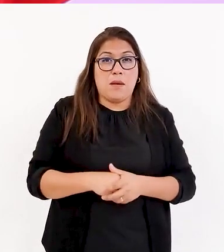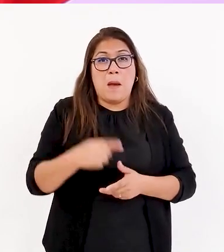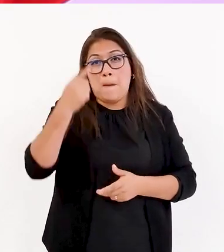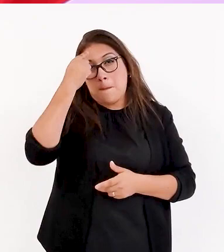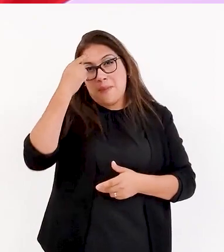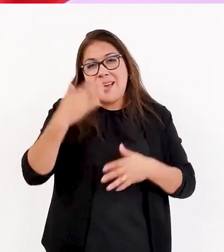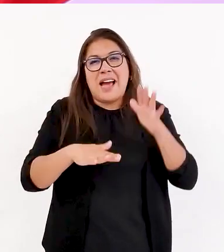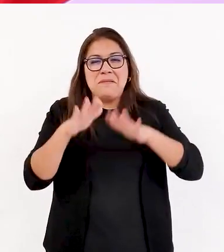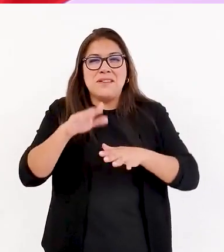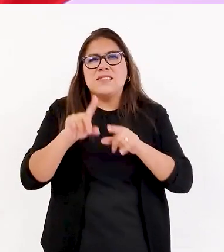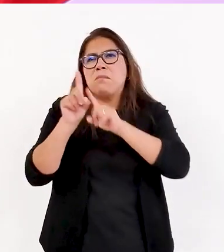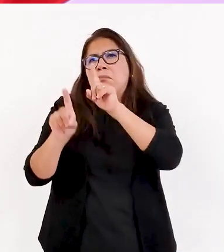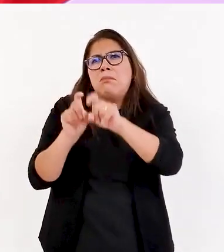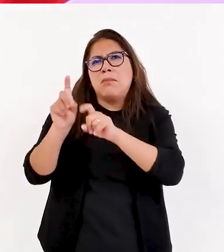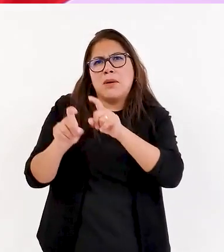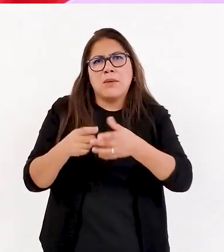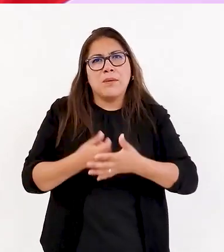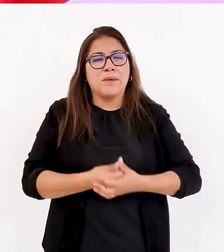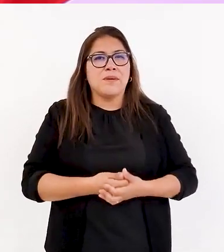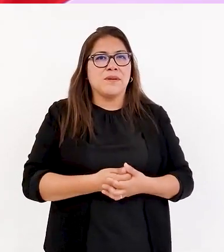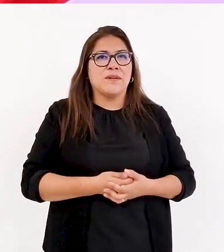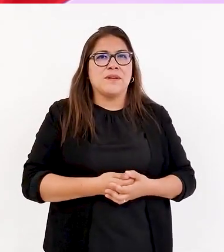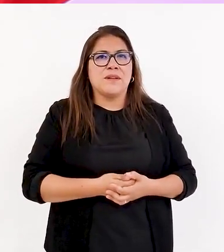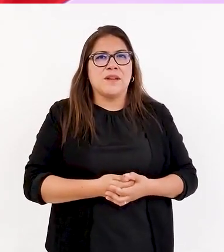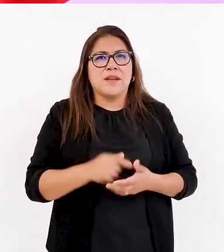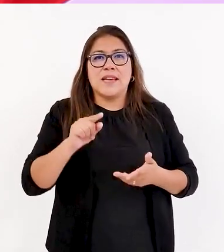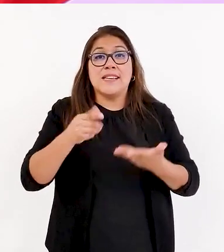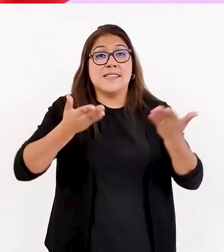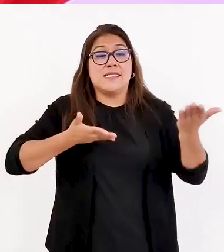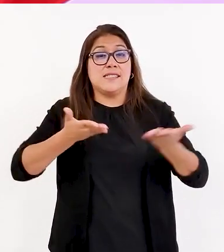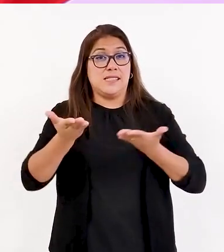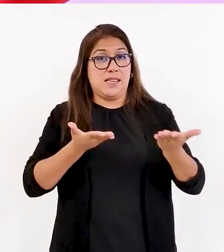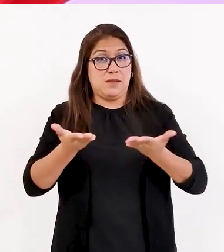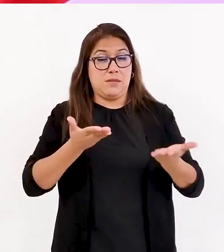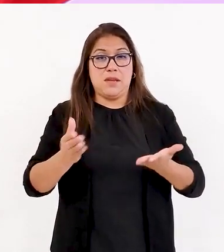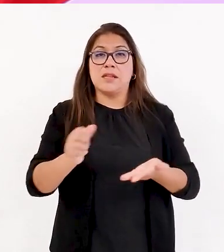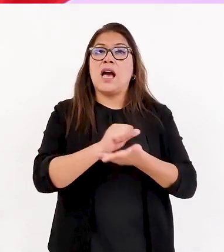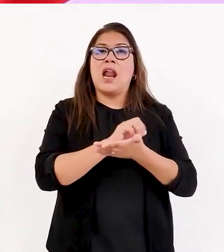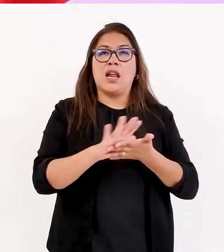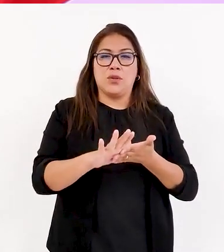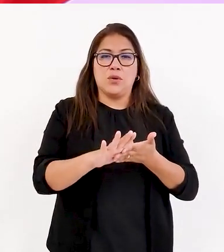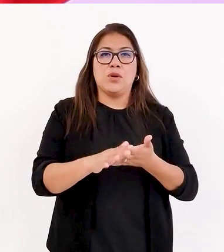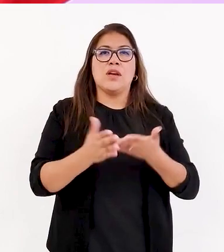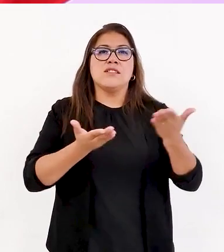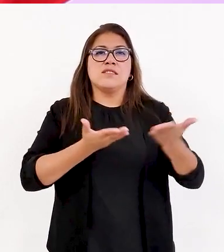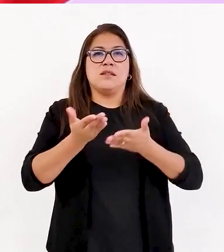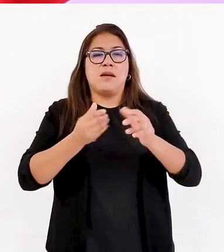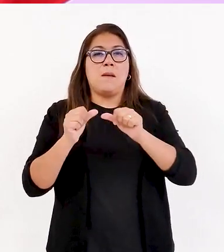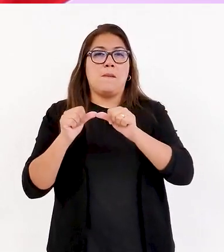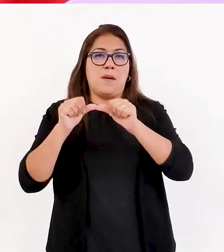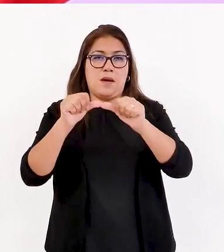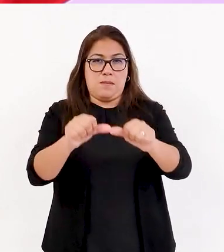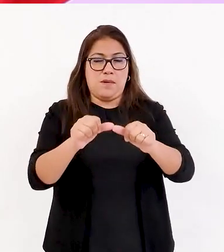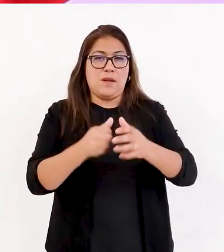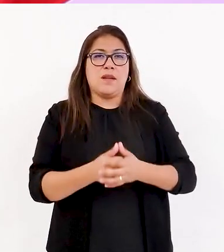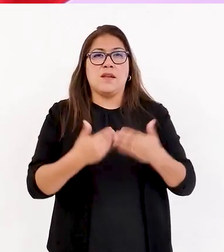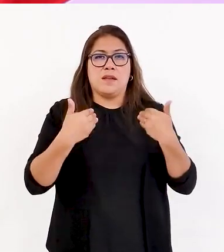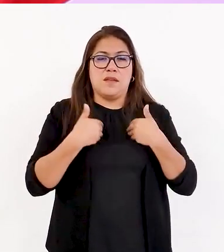preguntan, ¿no? Entonces, es un servicio gratuito. Es un servicio permanente. Tenemos, efectivamente,